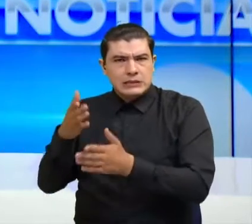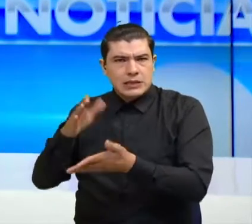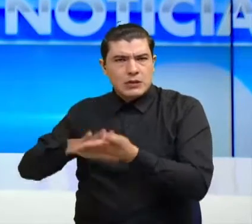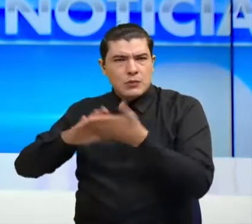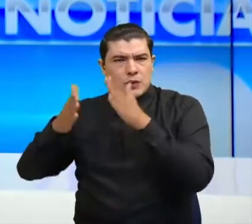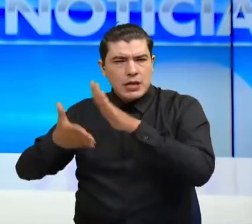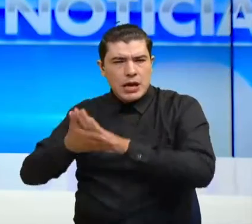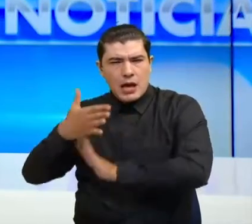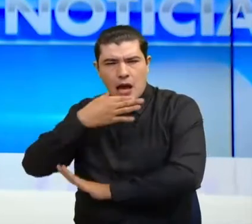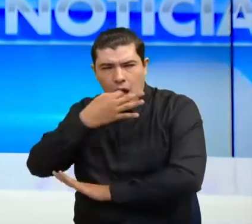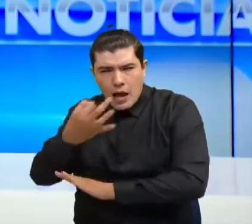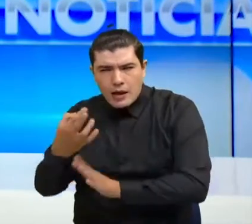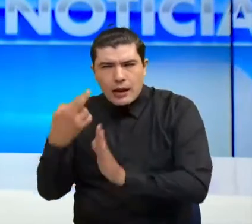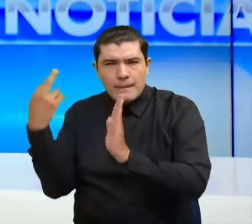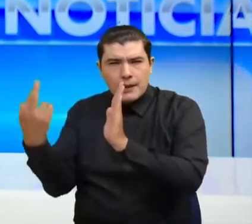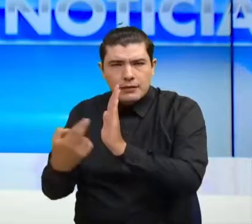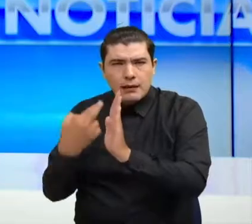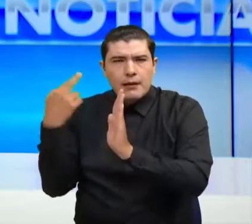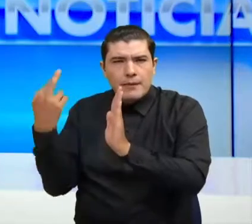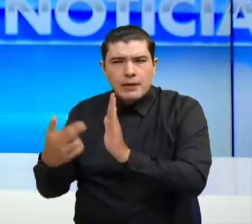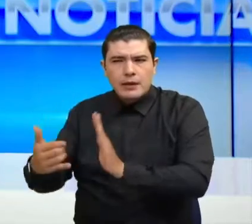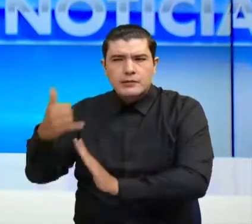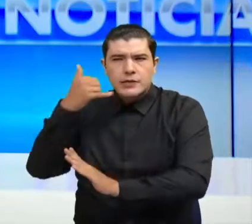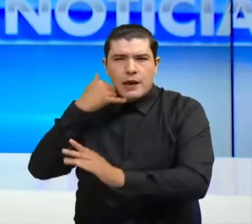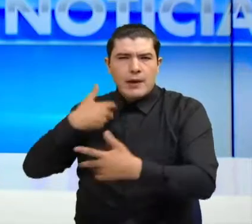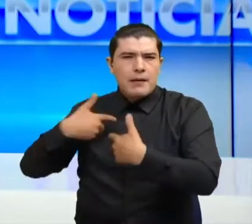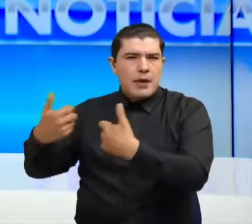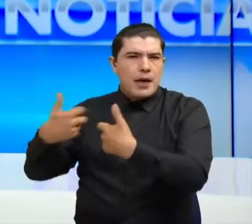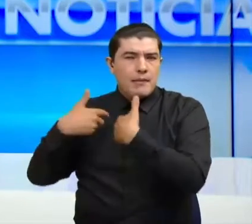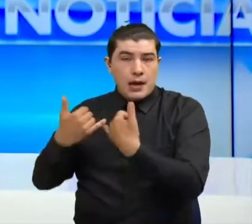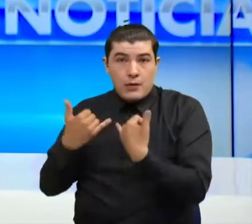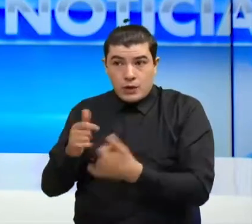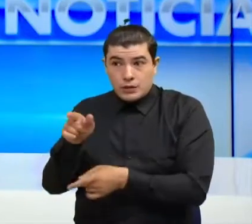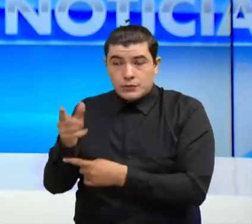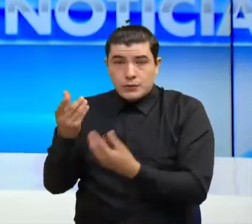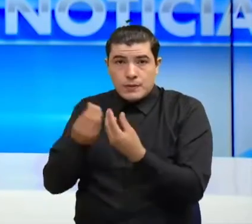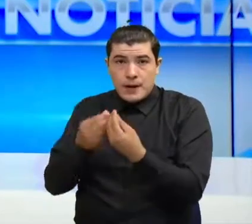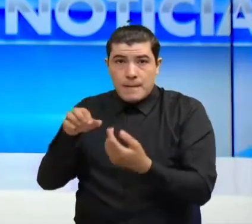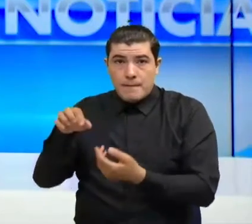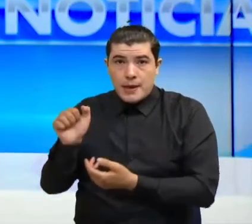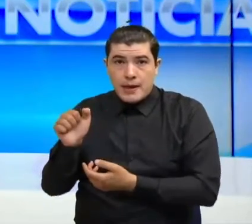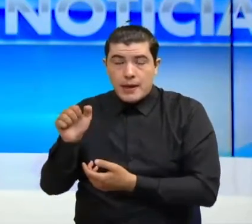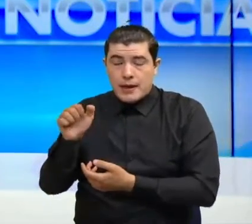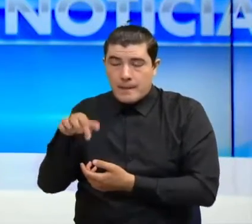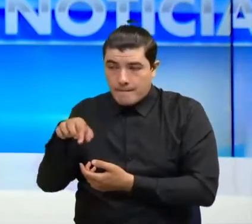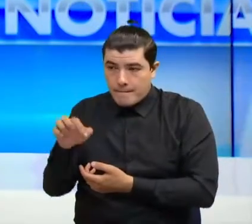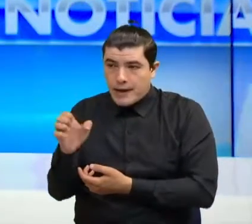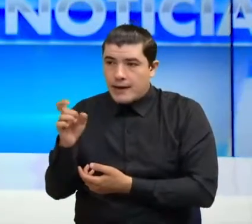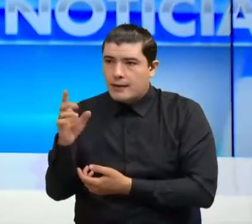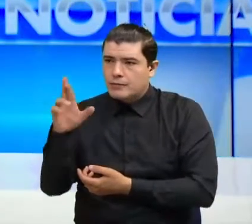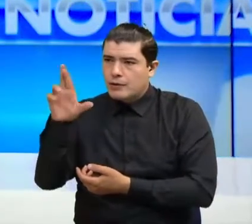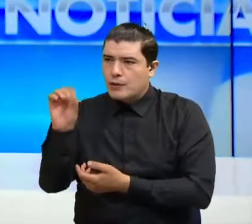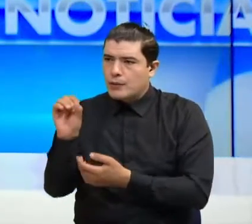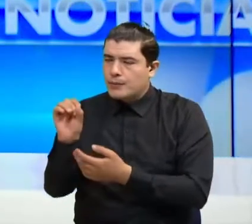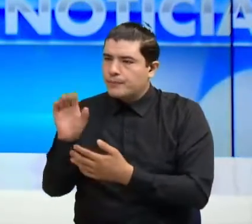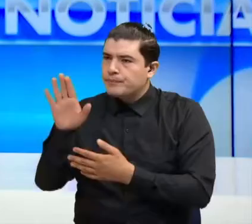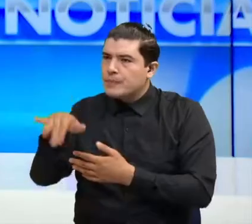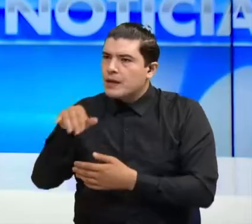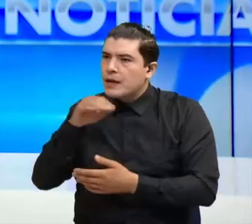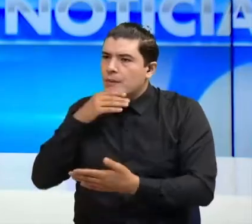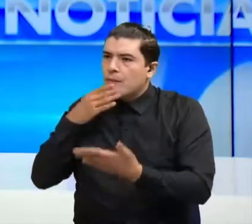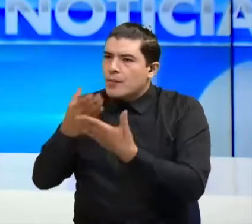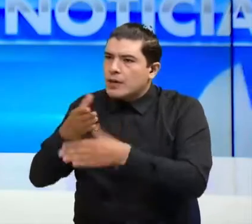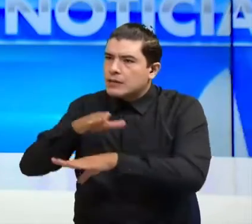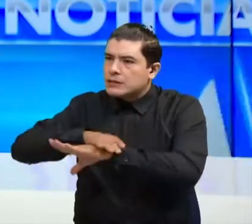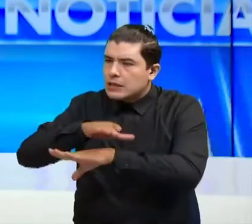Justamente para ampliar este tema le preguntamos a esta hora a Pedro Manrique en Málaga. Pedro, buenas tardes. Usted le ha puesto la lupa a este caso. ¿Cuál